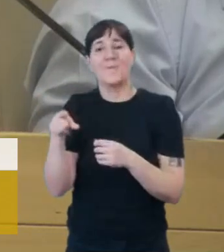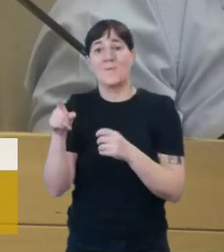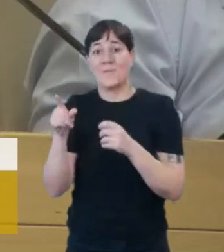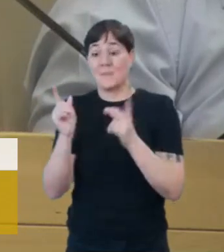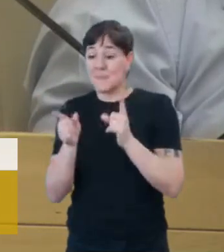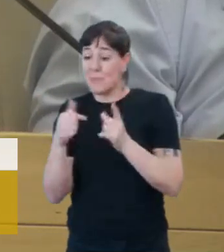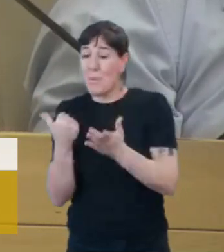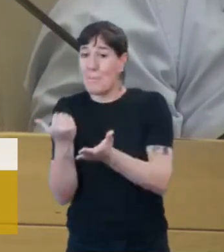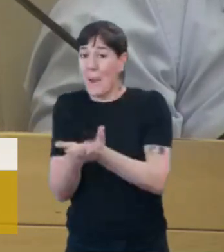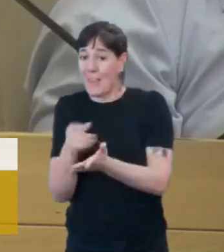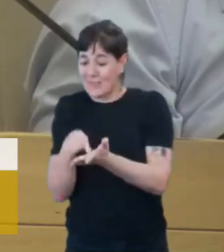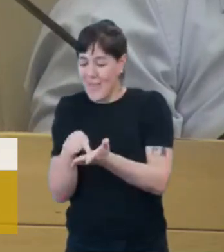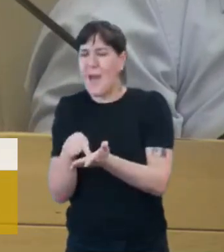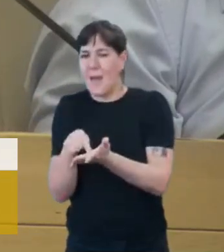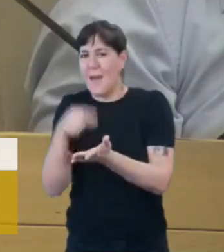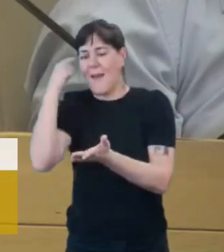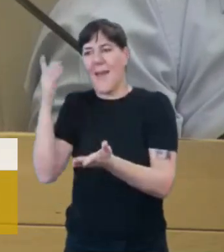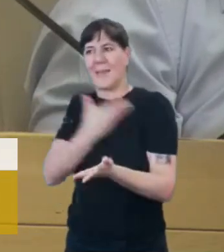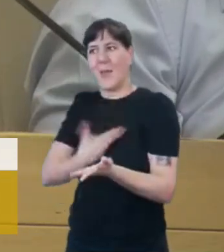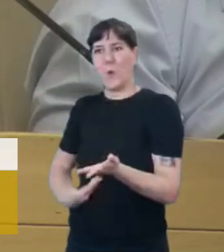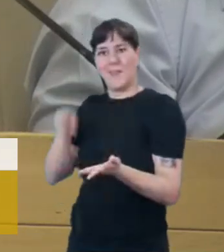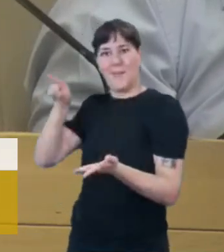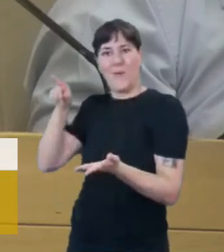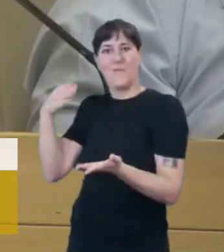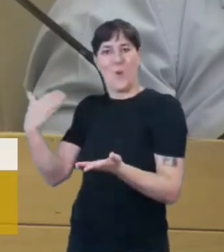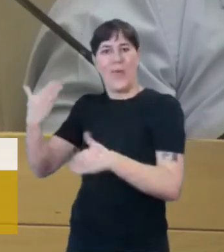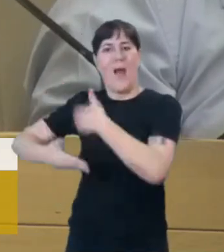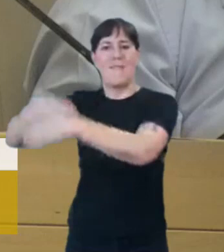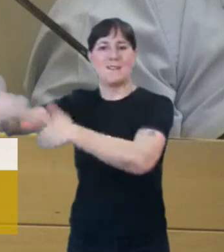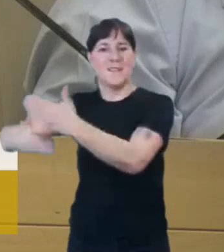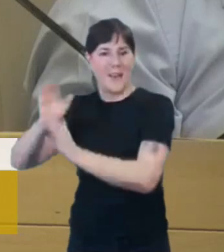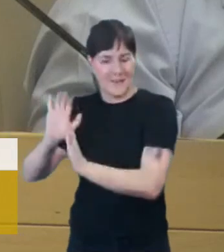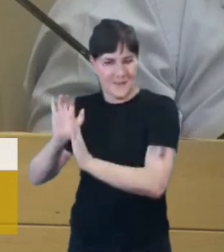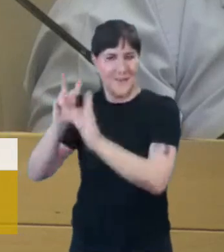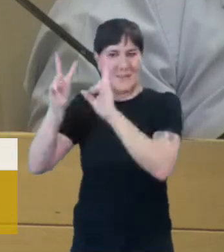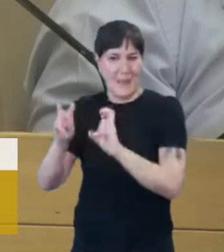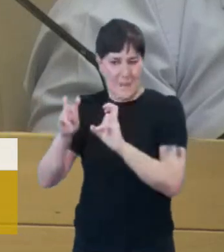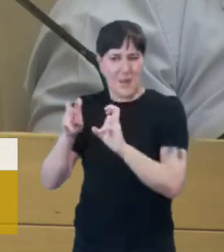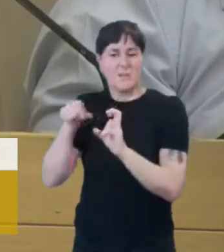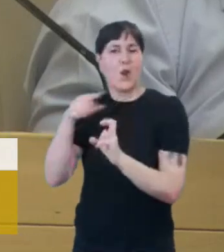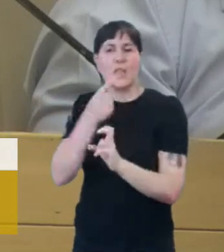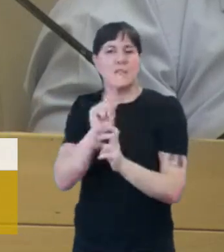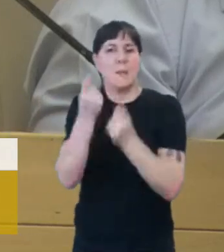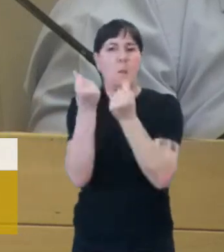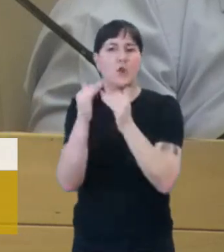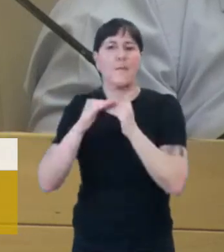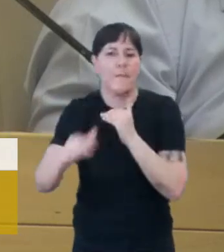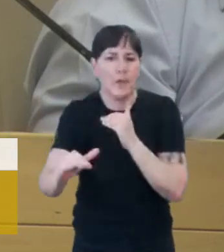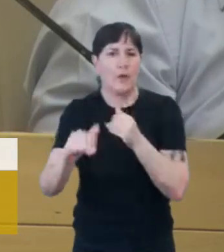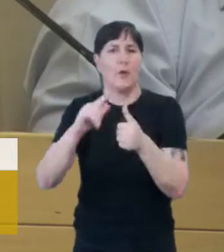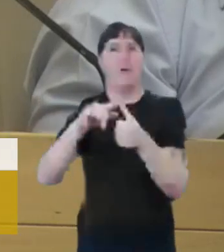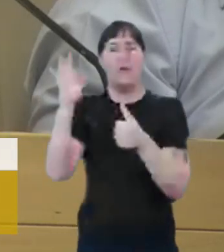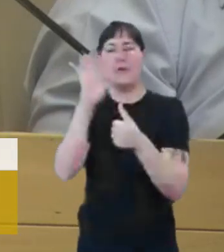se lo faculta el Ejecutivo para que avance sobre esto, pero no se dice si es un monto fijo, si es